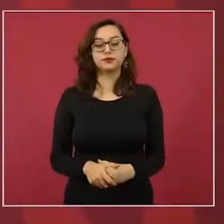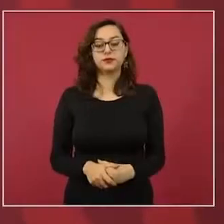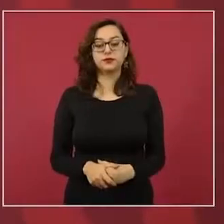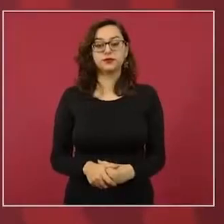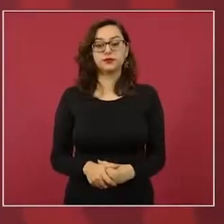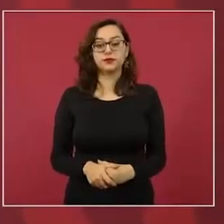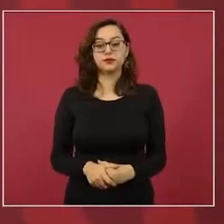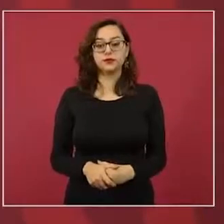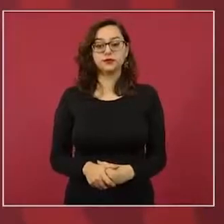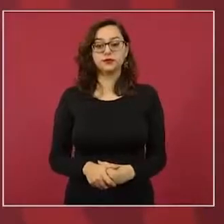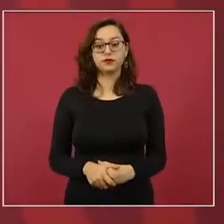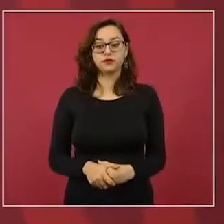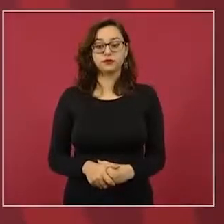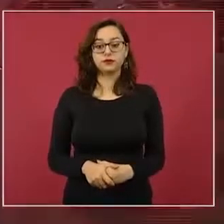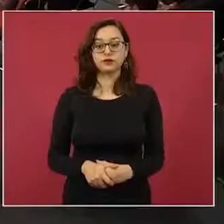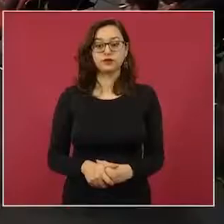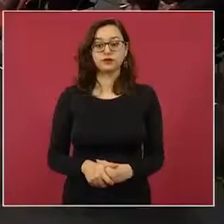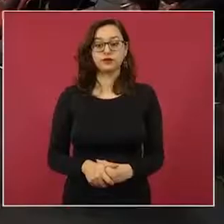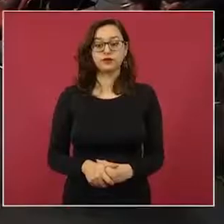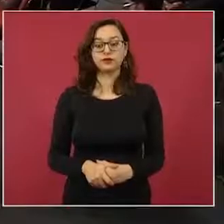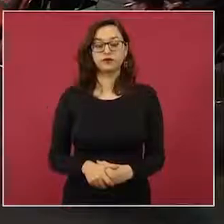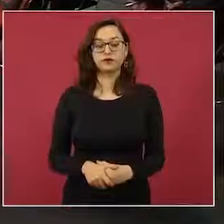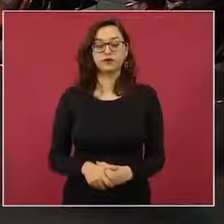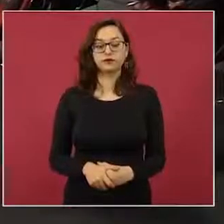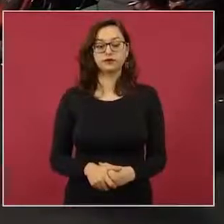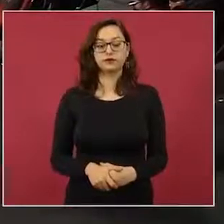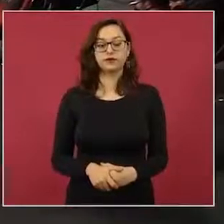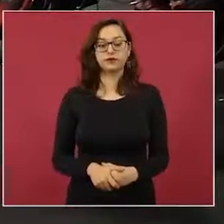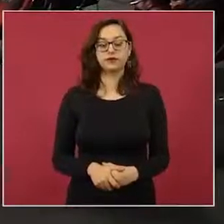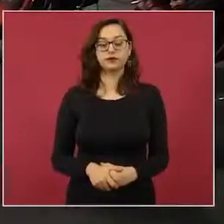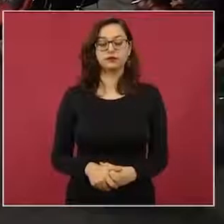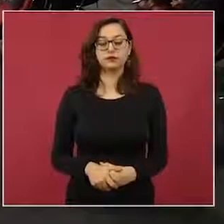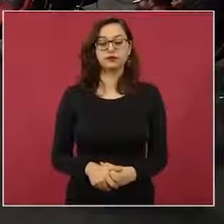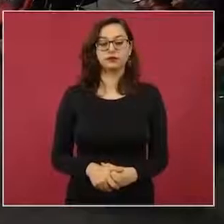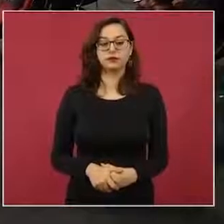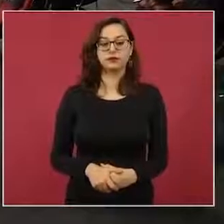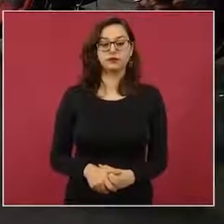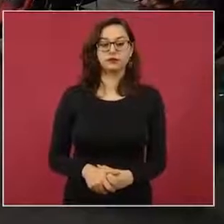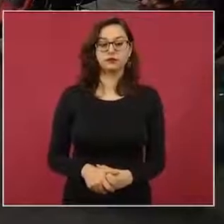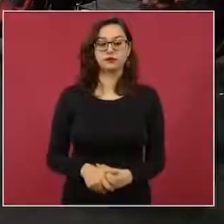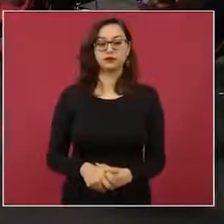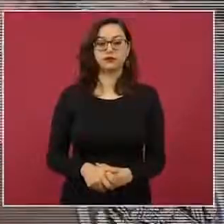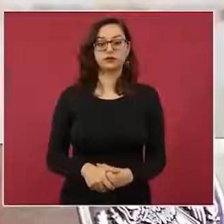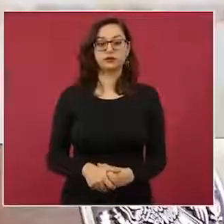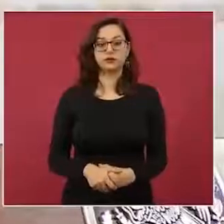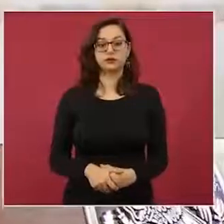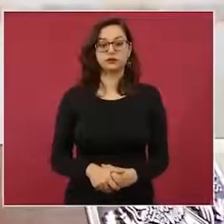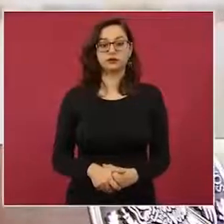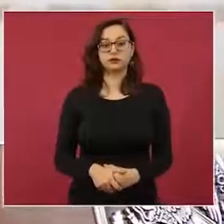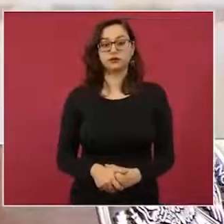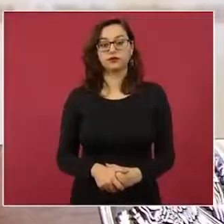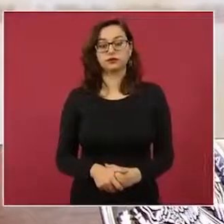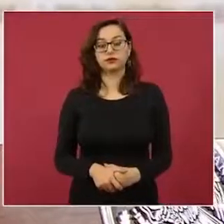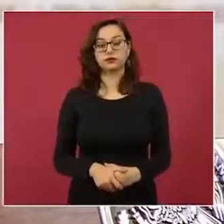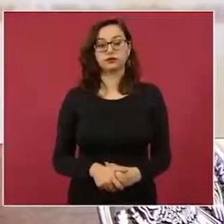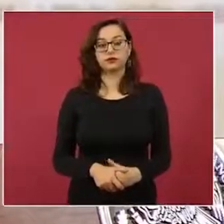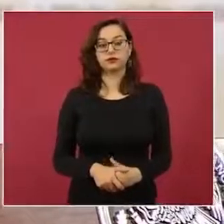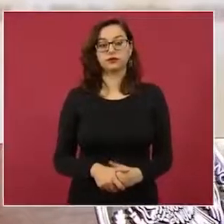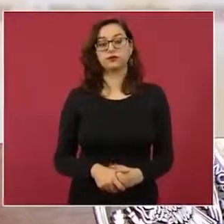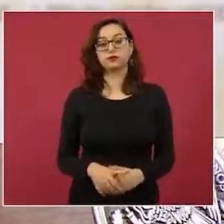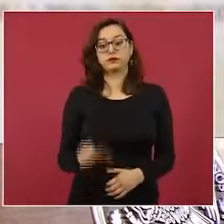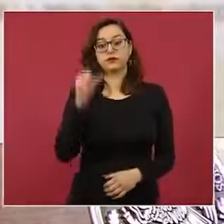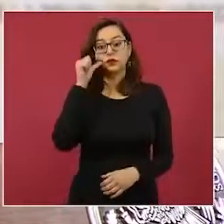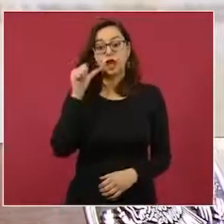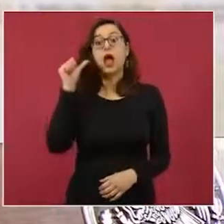Ayer, por el mecanismo de protección, se evitó el asesinato de un